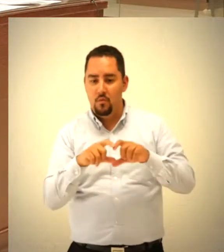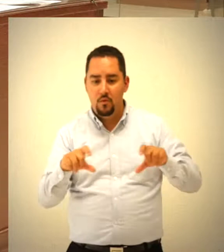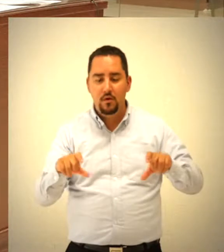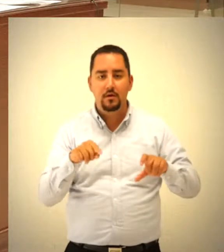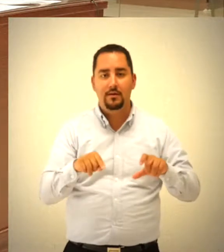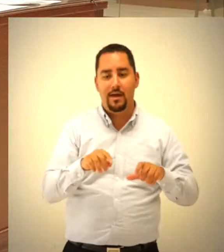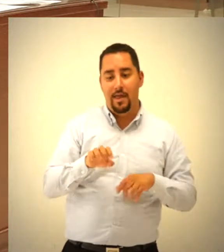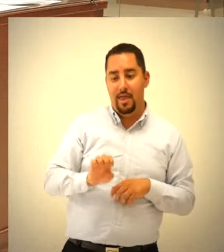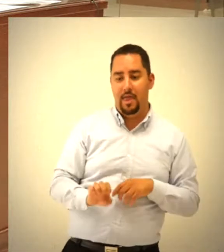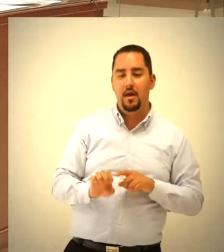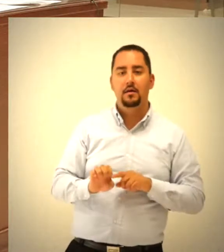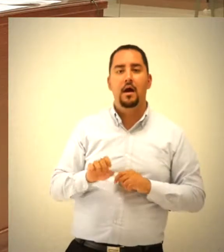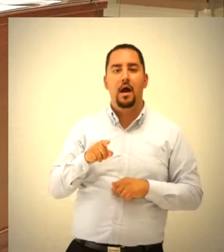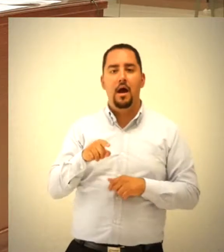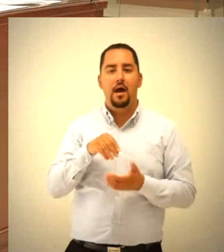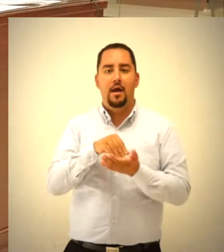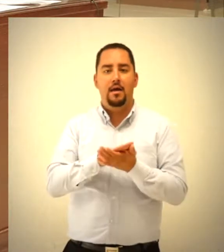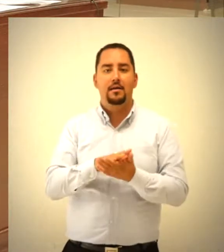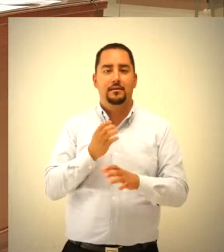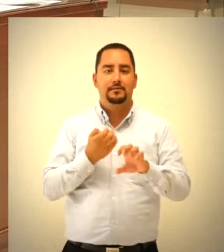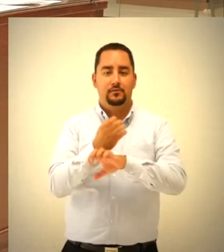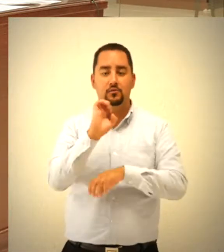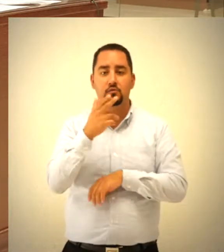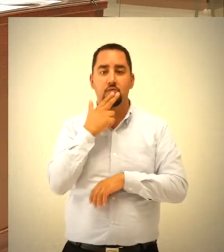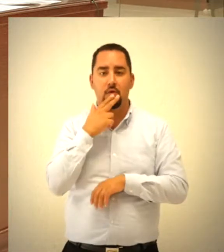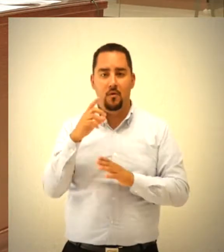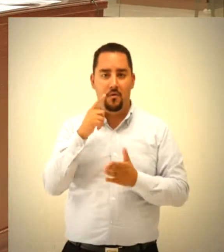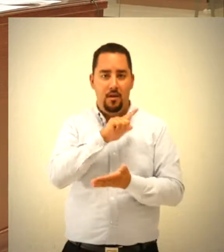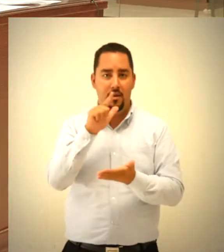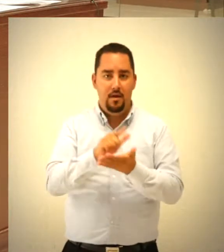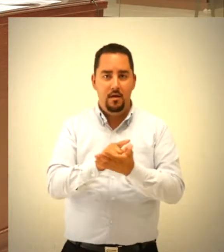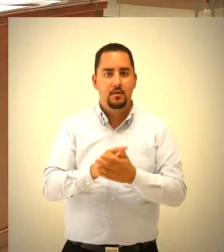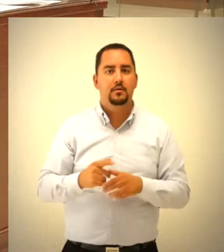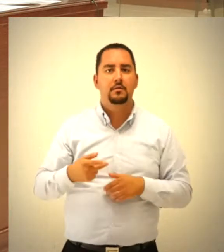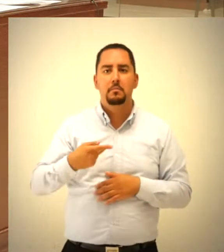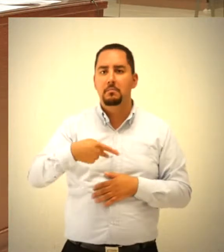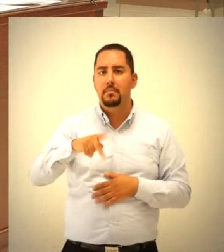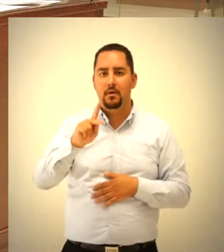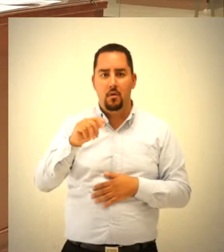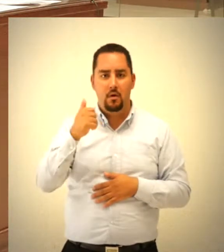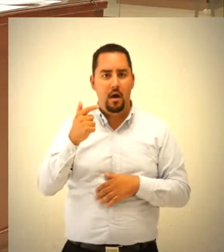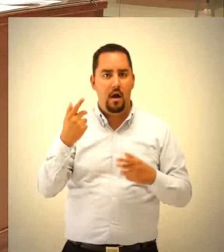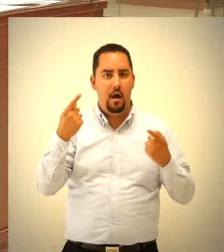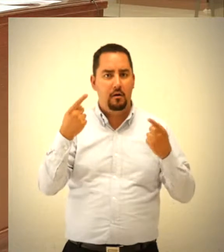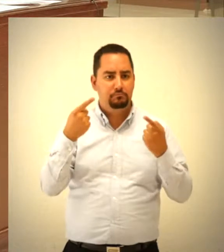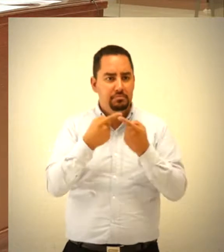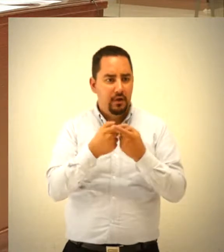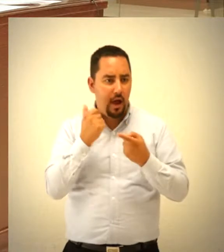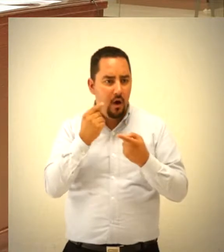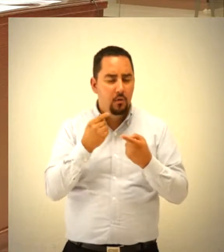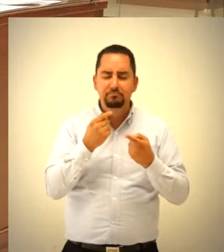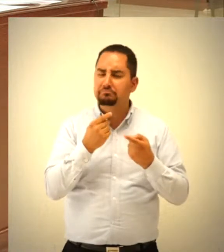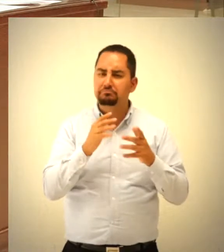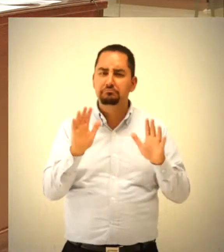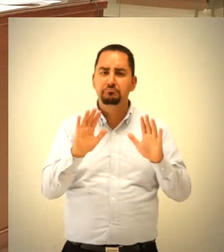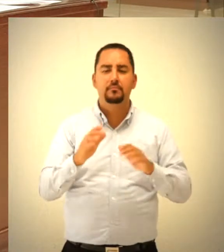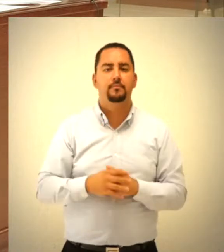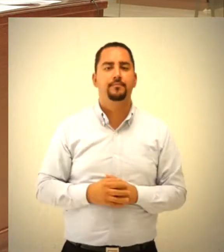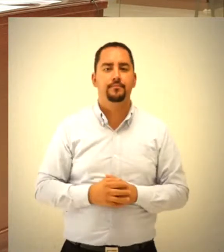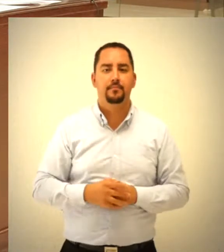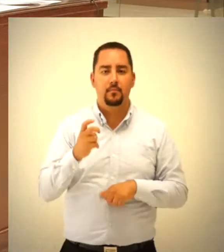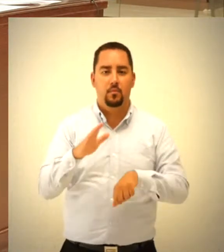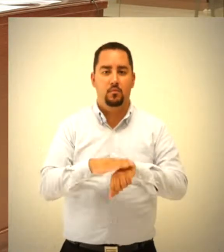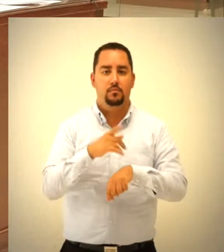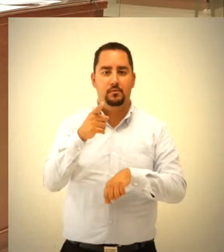inciso E de la Ley Electoral del Estado de Chihuahua, sin que exista prueba que acredite lo contrario. Esto conforma el criterio de la